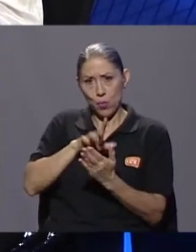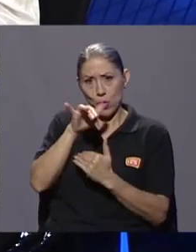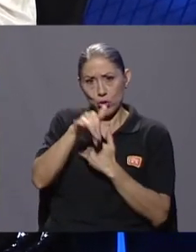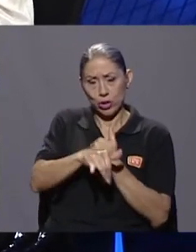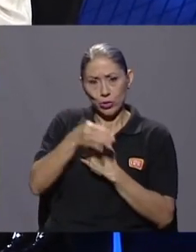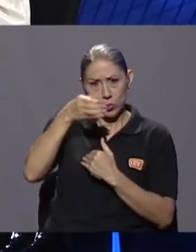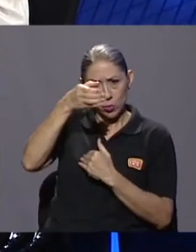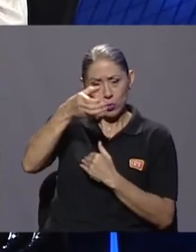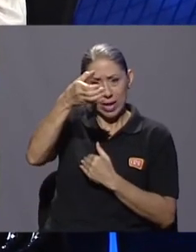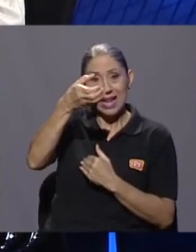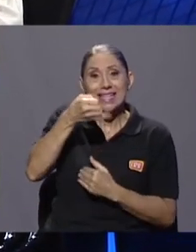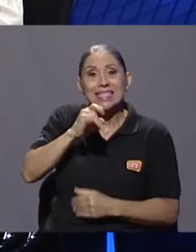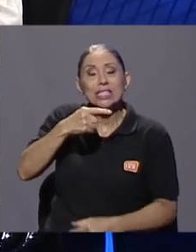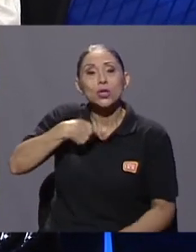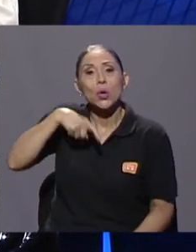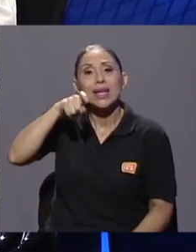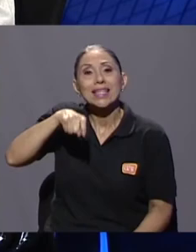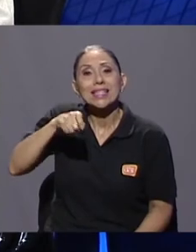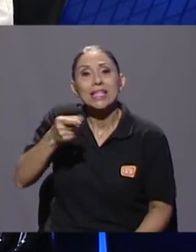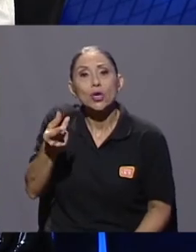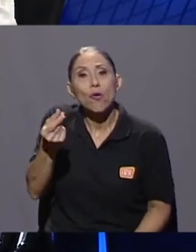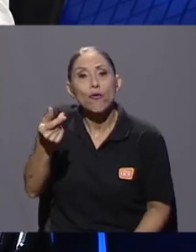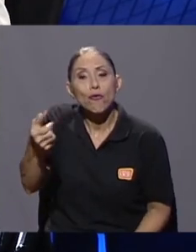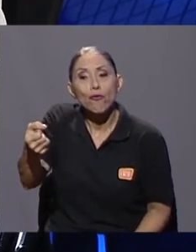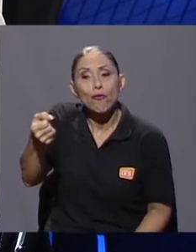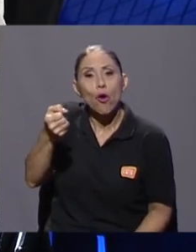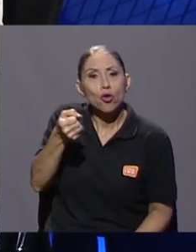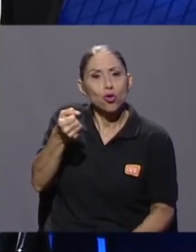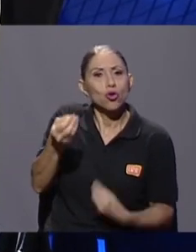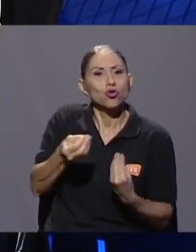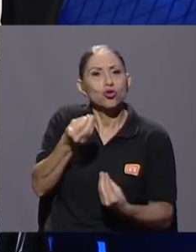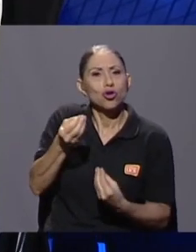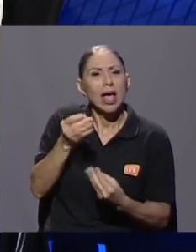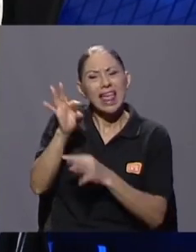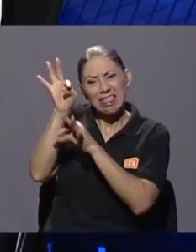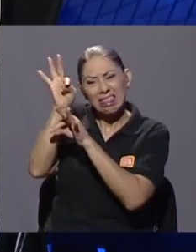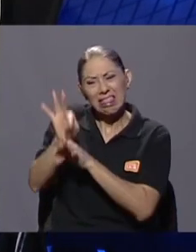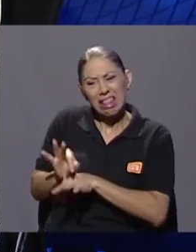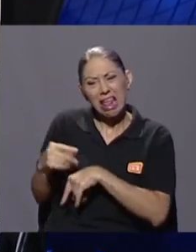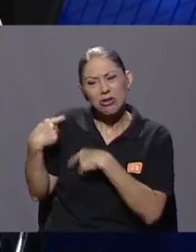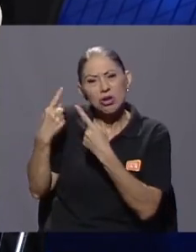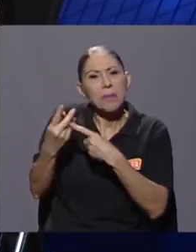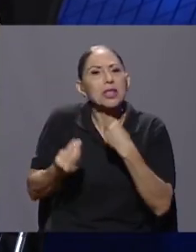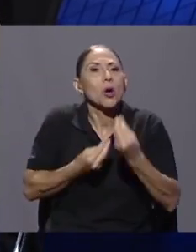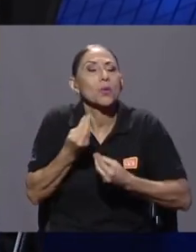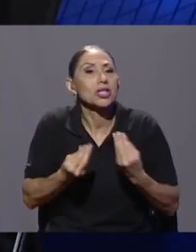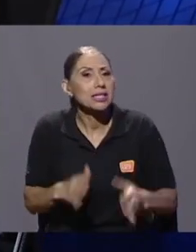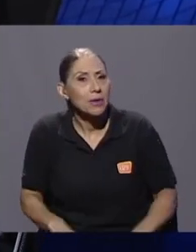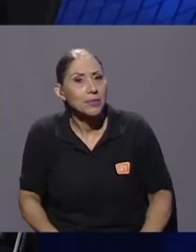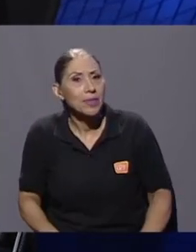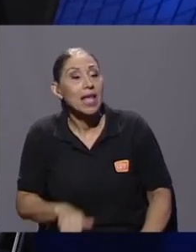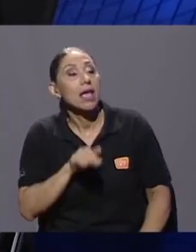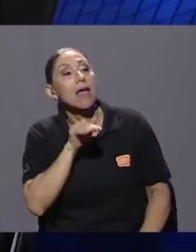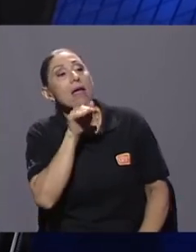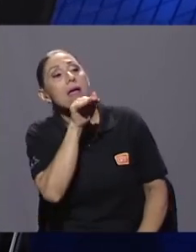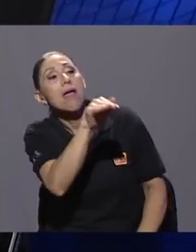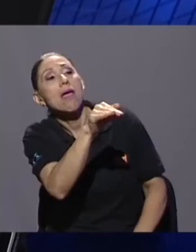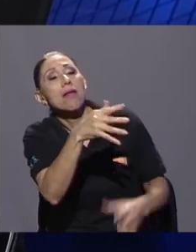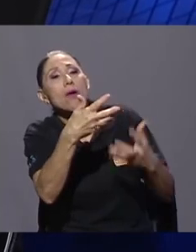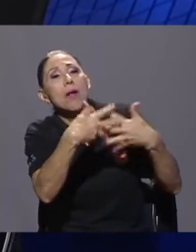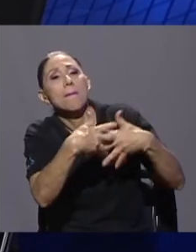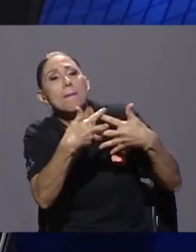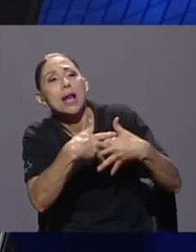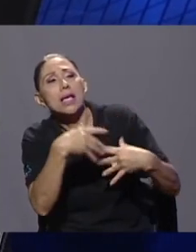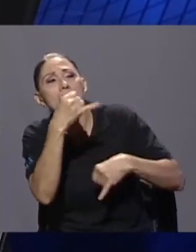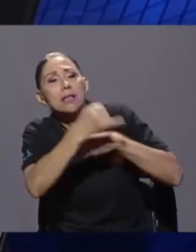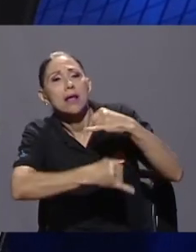fondos, generalmente la vía tradicional era ir a tocar una puerta a una transnacional o a una empresa